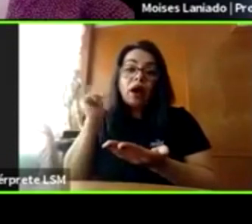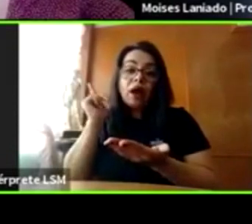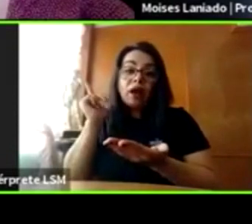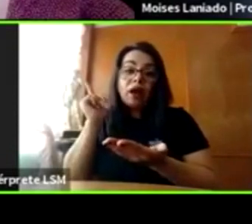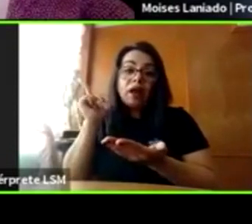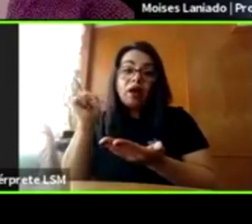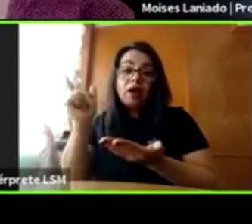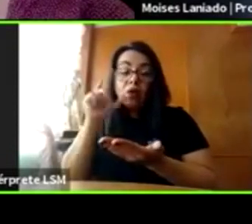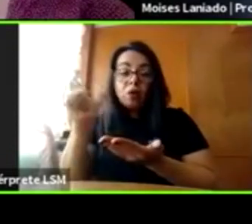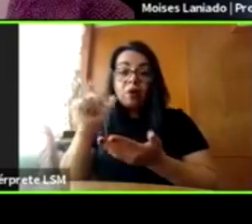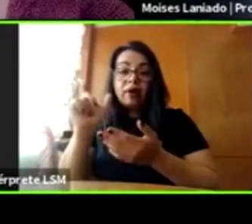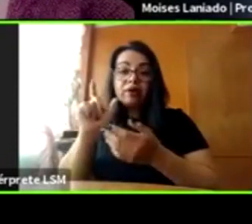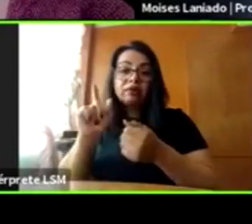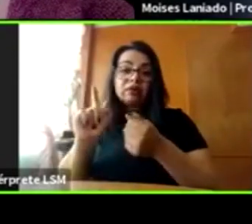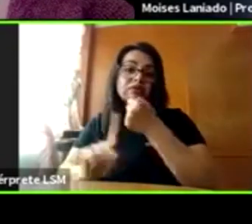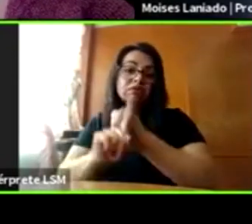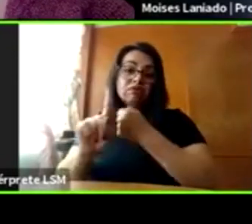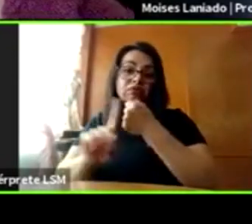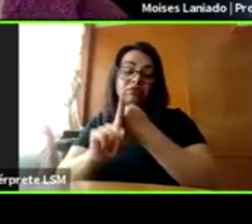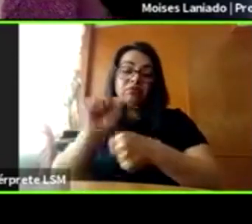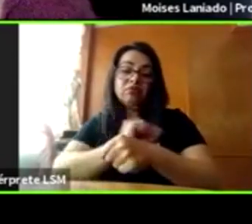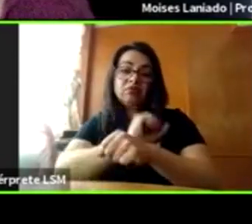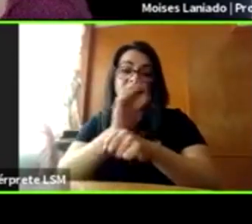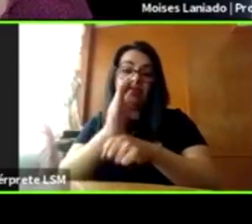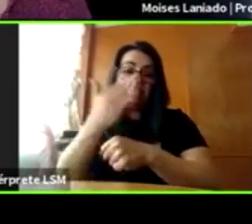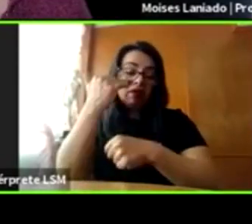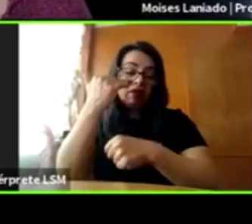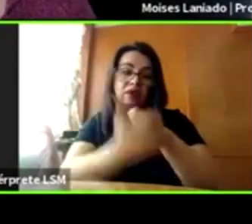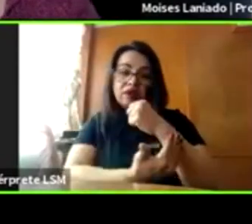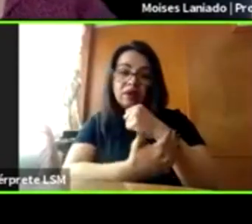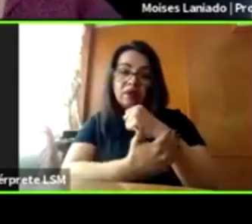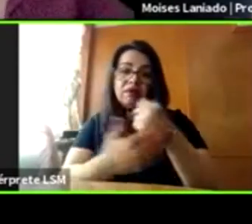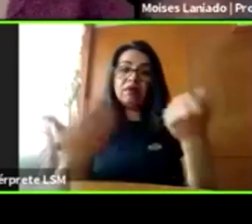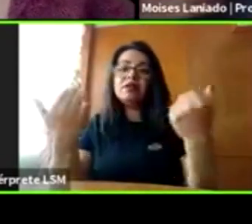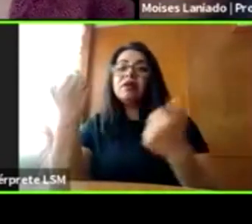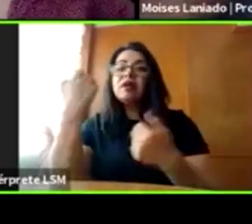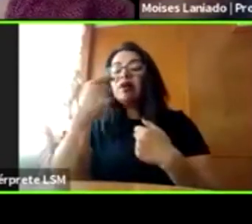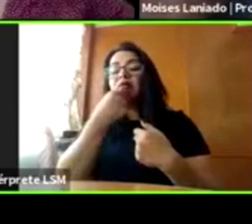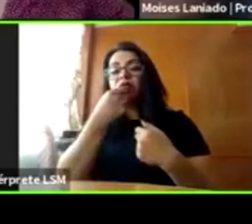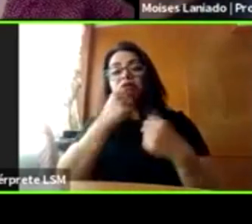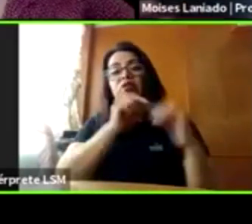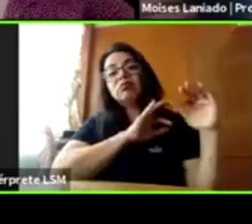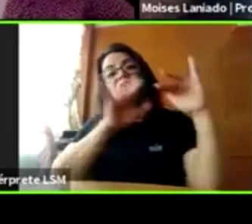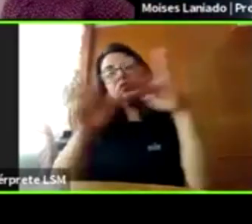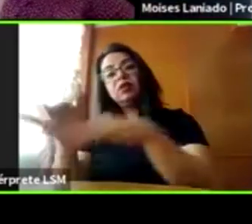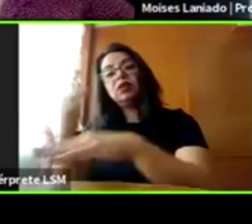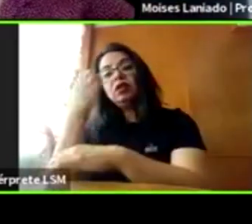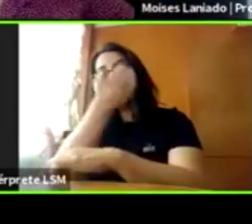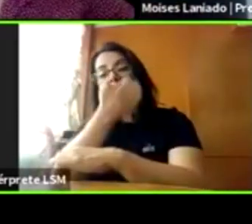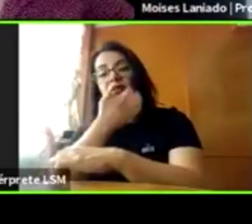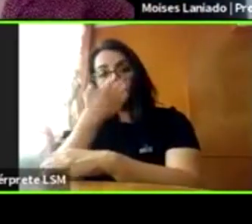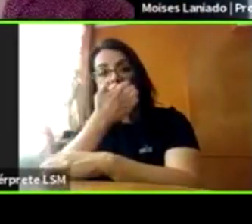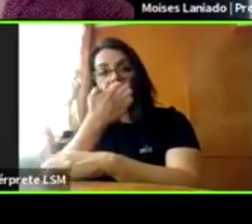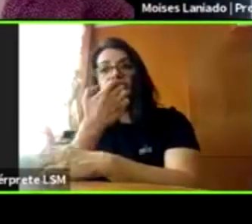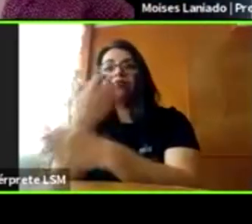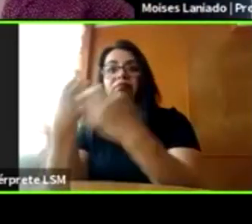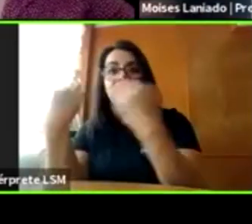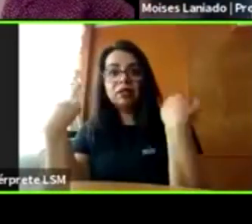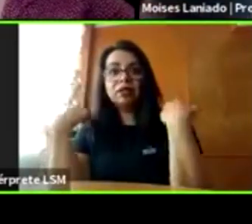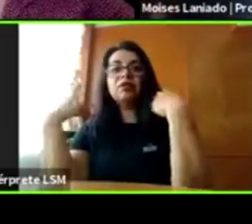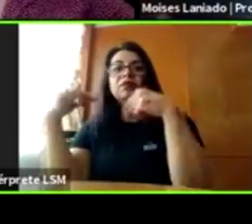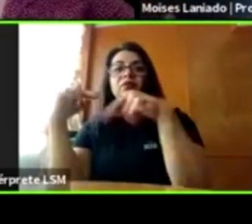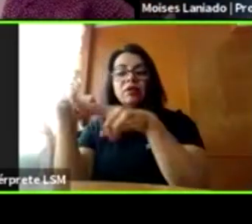malidad y los niños vayan a las escuelas y los maestros estén conscientes de la situación emocional de los niños,